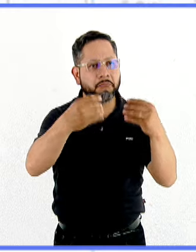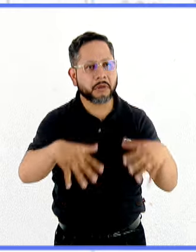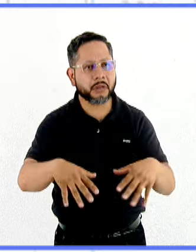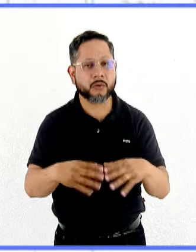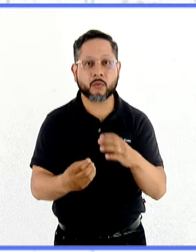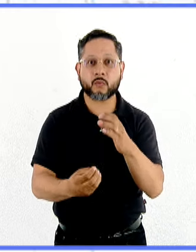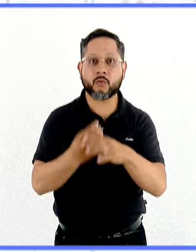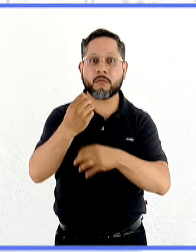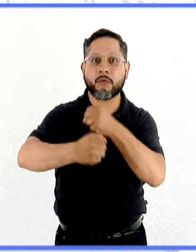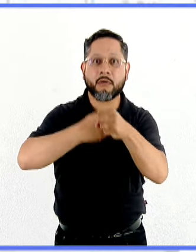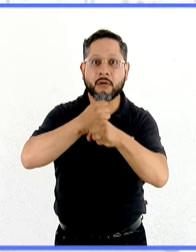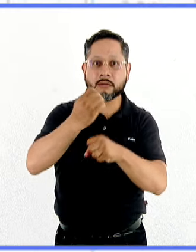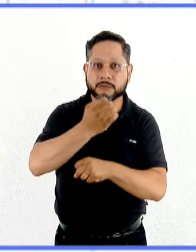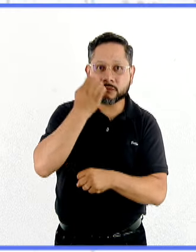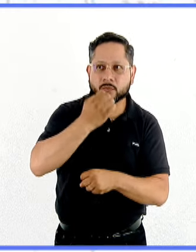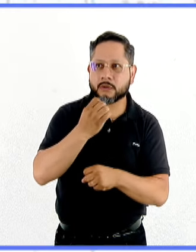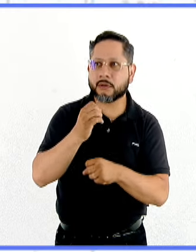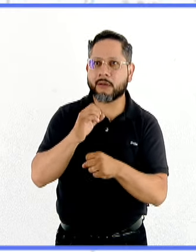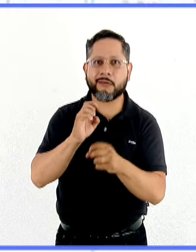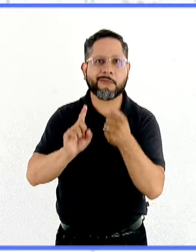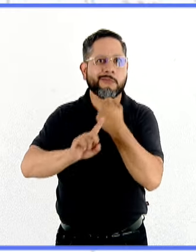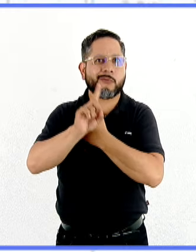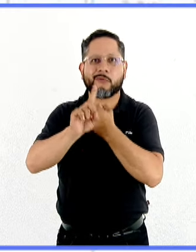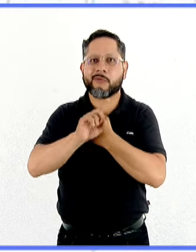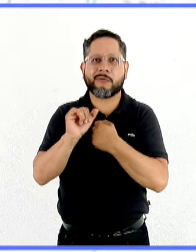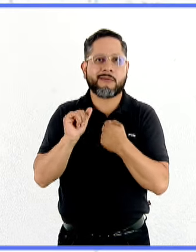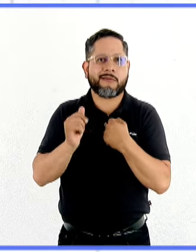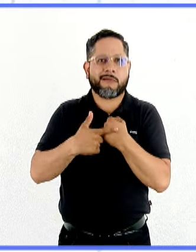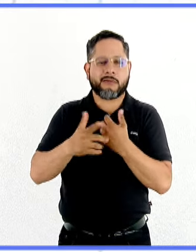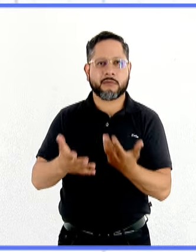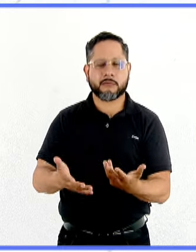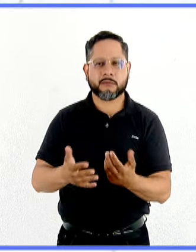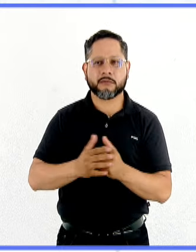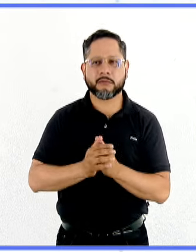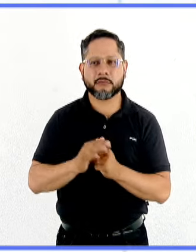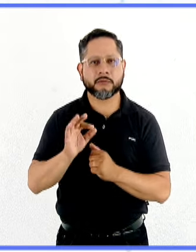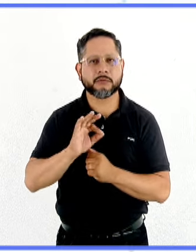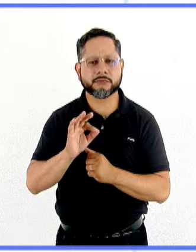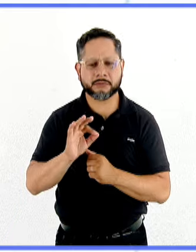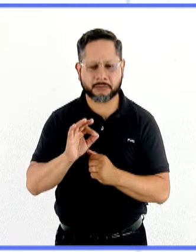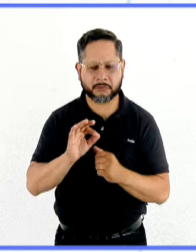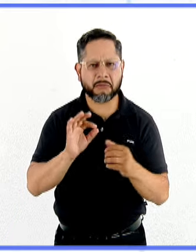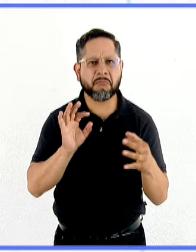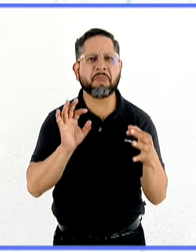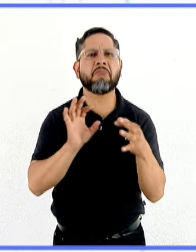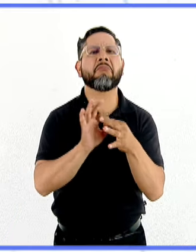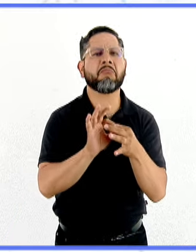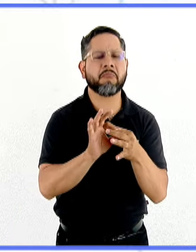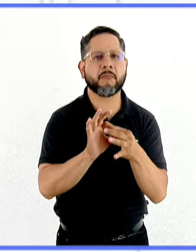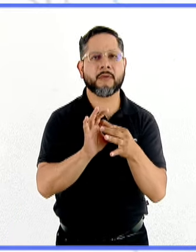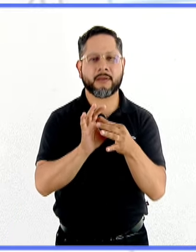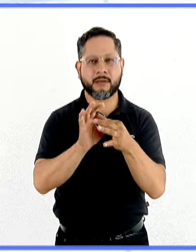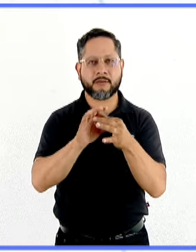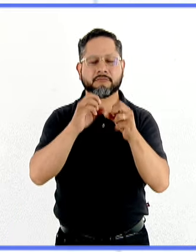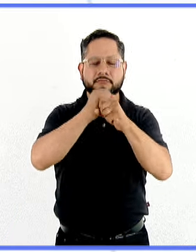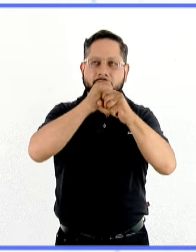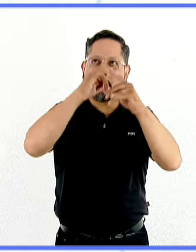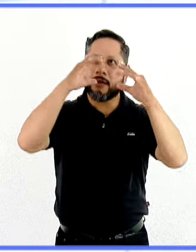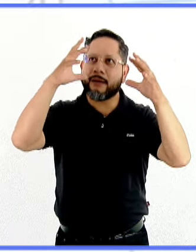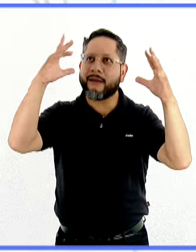escuela, alguna situación adversa. Se ha visto como asociado a la creatividad,